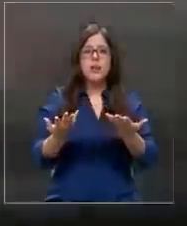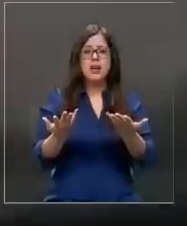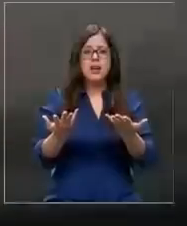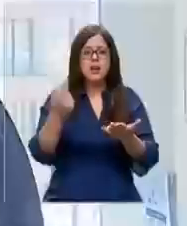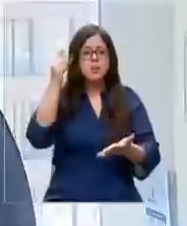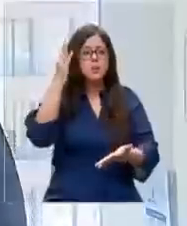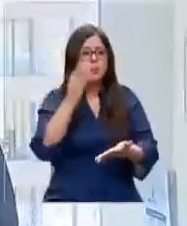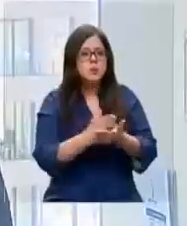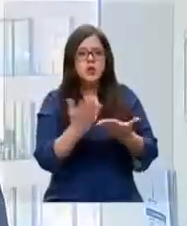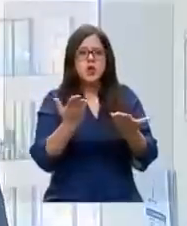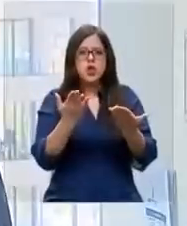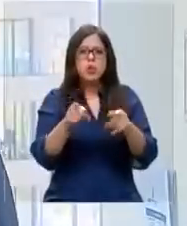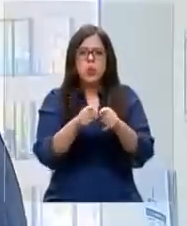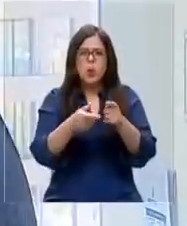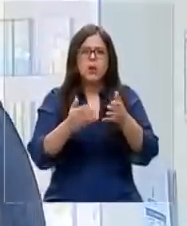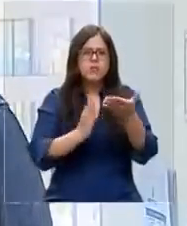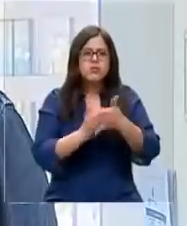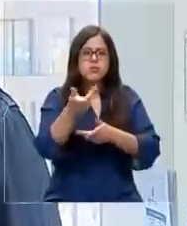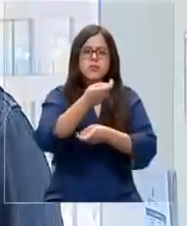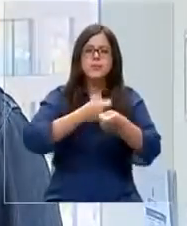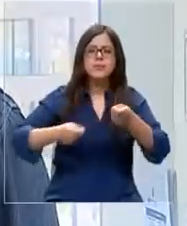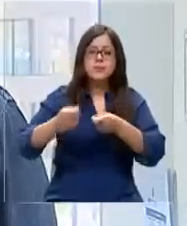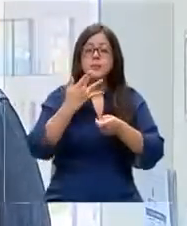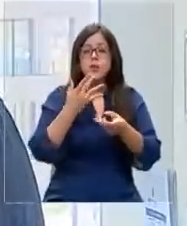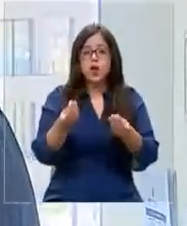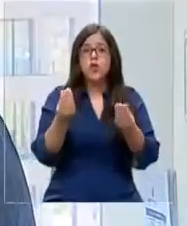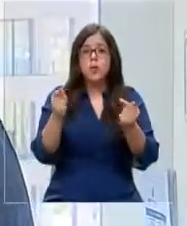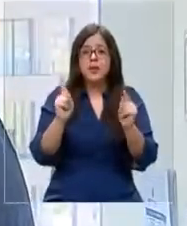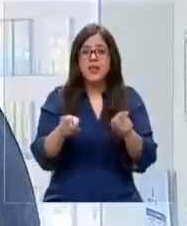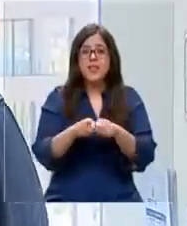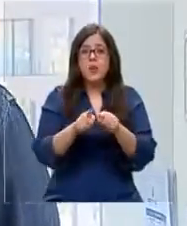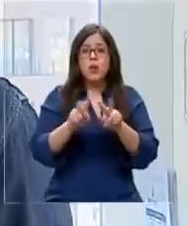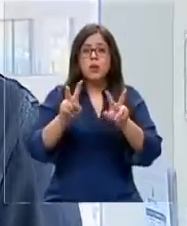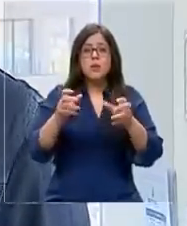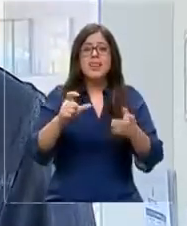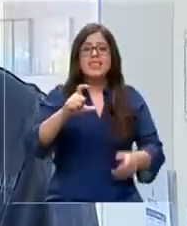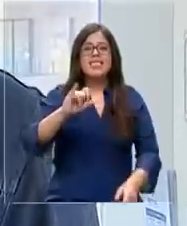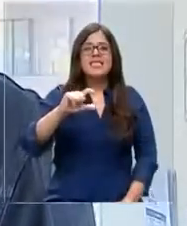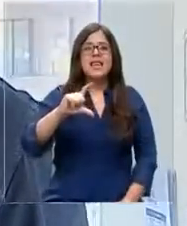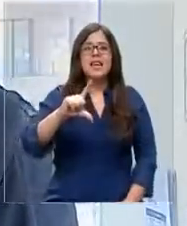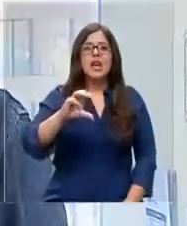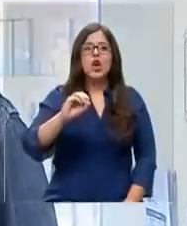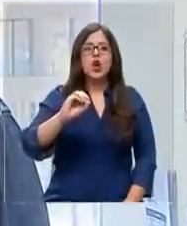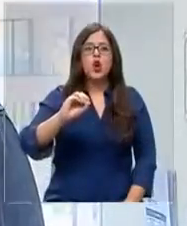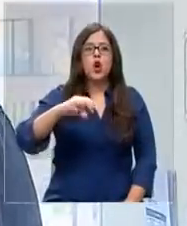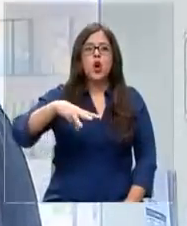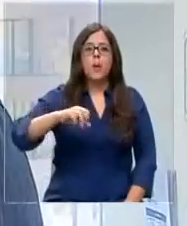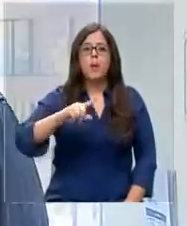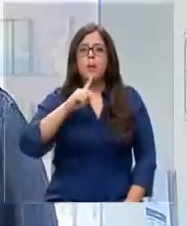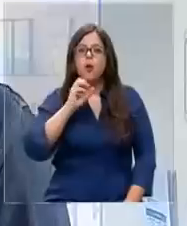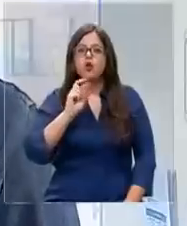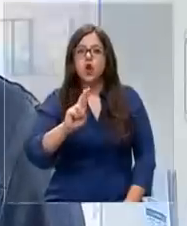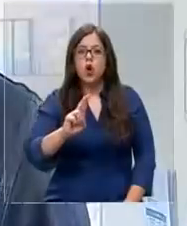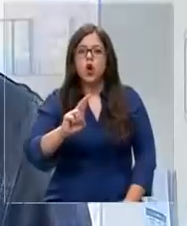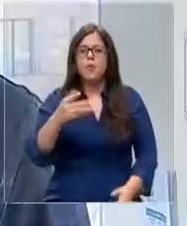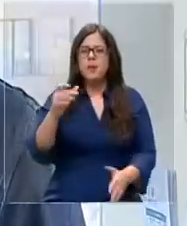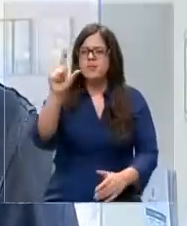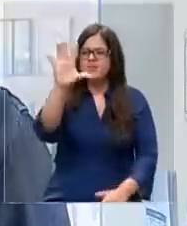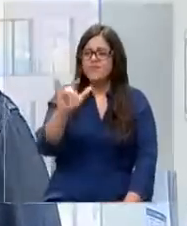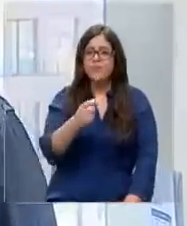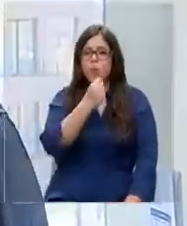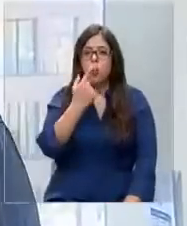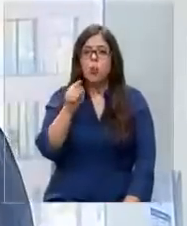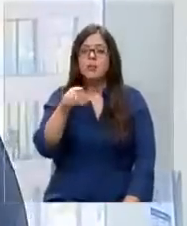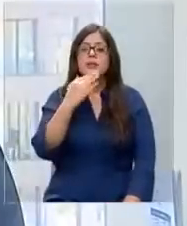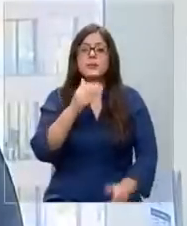vehículos al mercado porque claramente tienen que ingresar como un ciclomotor, pero bajo qué característica y en este caso